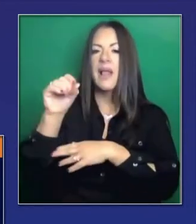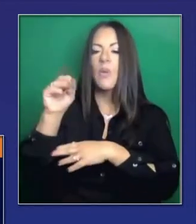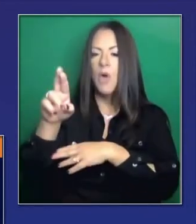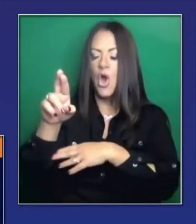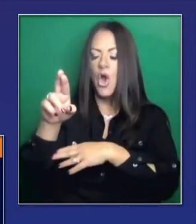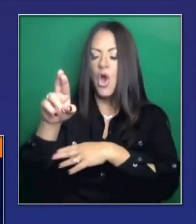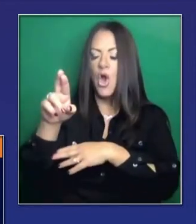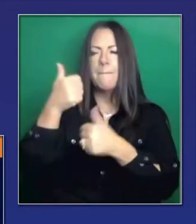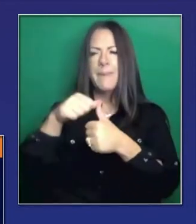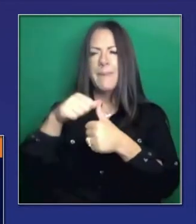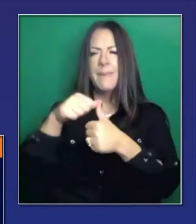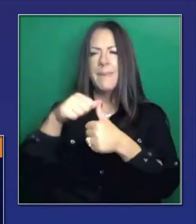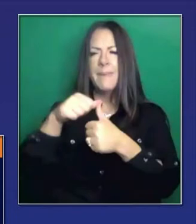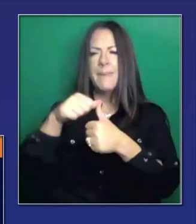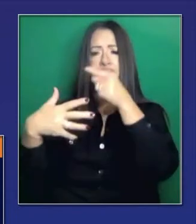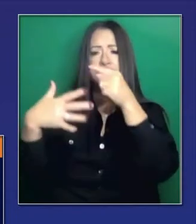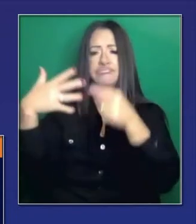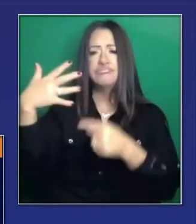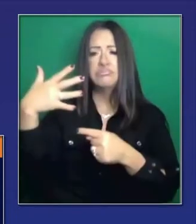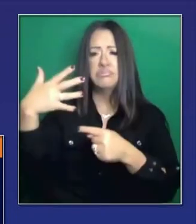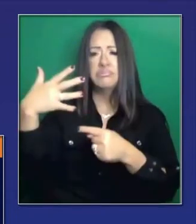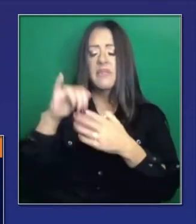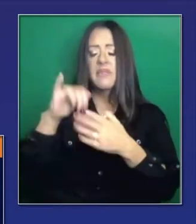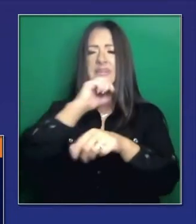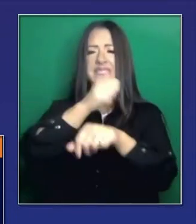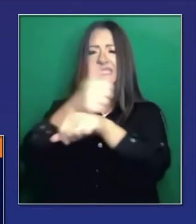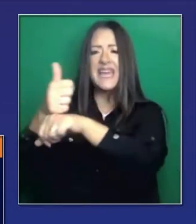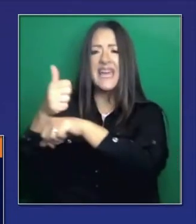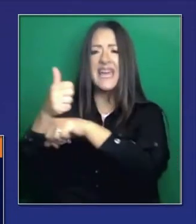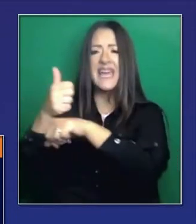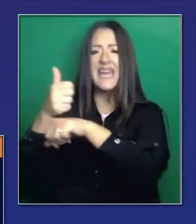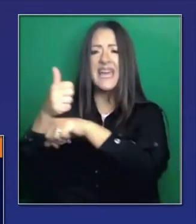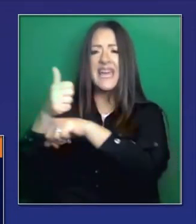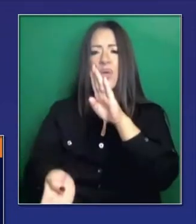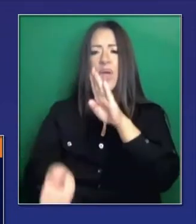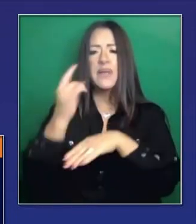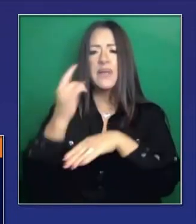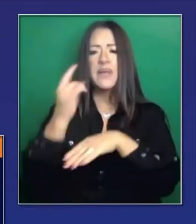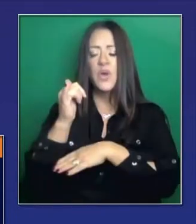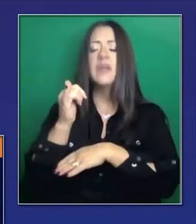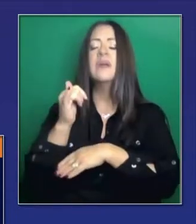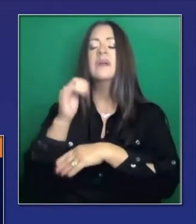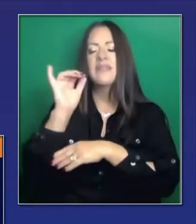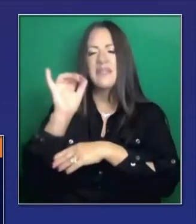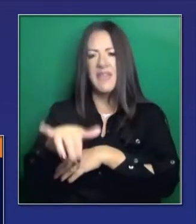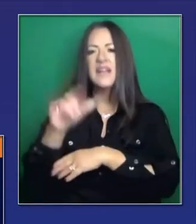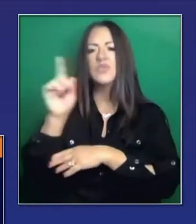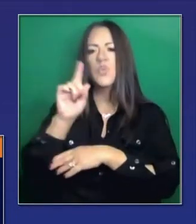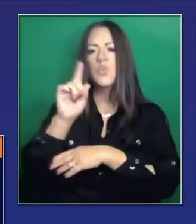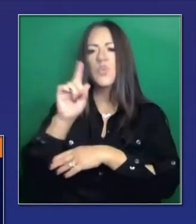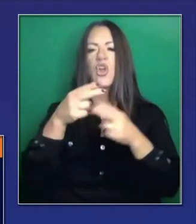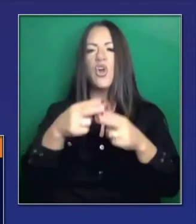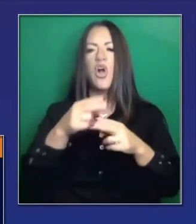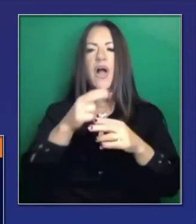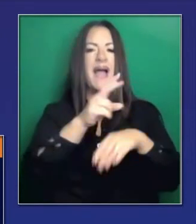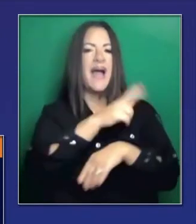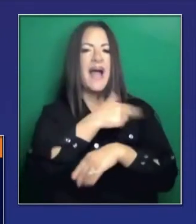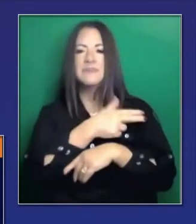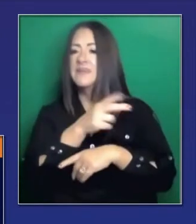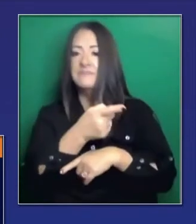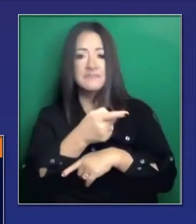cuidado alterno. Les recuerdo que tenemos una cantidad considerable más de sitios que están en estatus cálido.